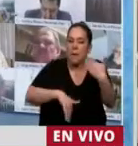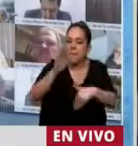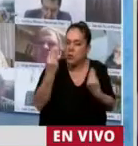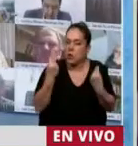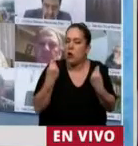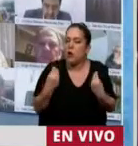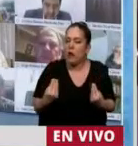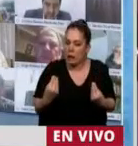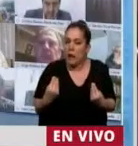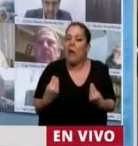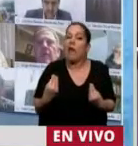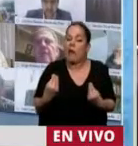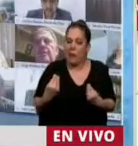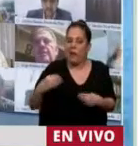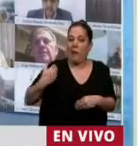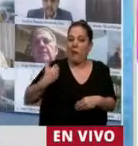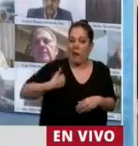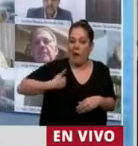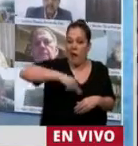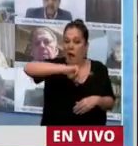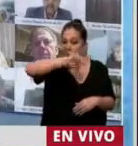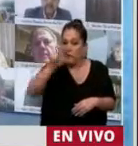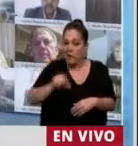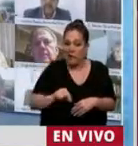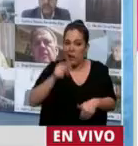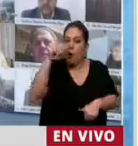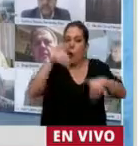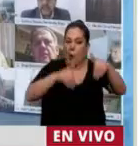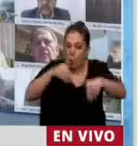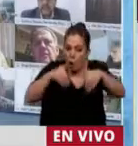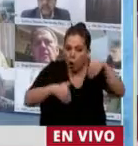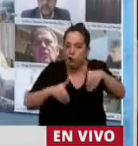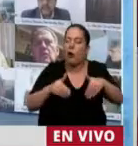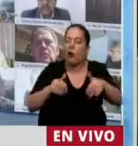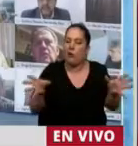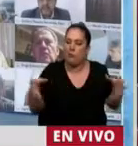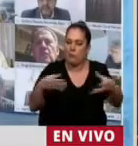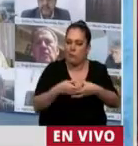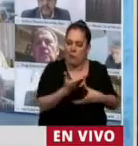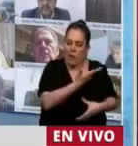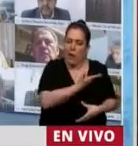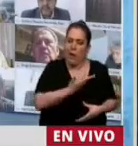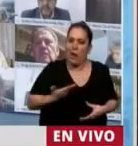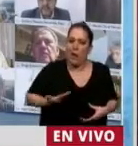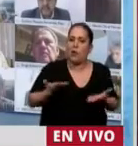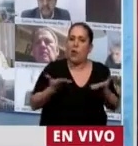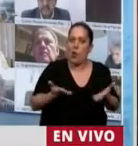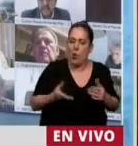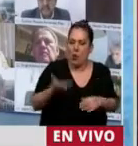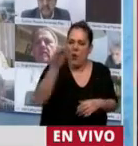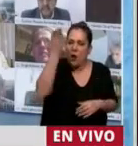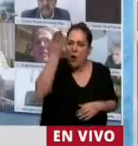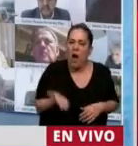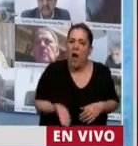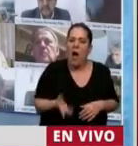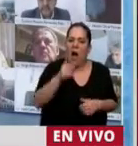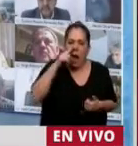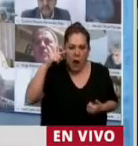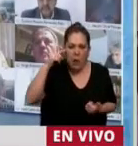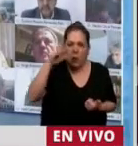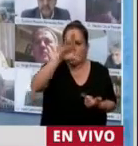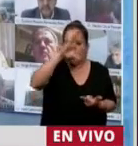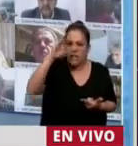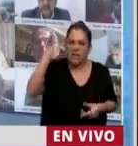agilizar la justicia federal precisamente, ¿no? Que nos parece totalmente de acuerdo porque somos un país federal.